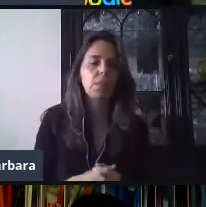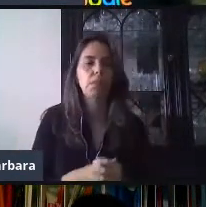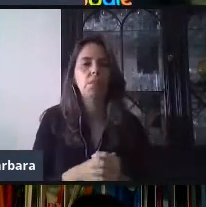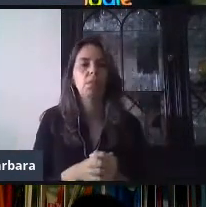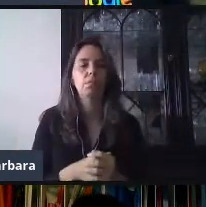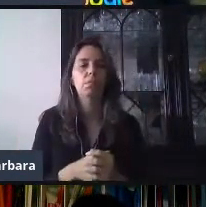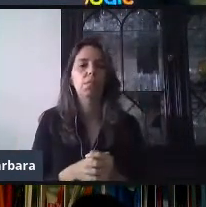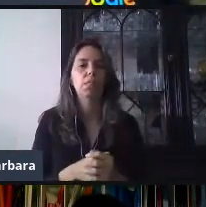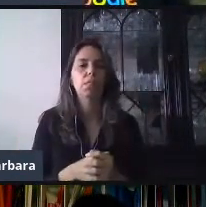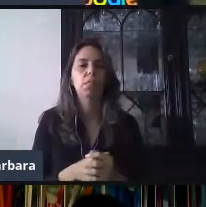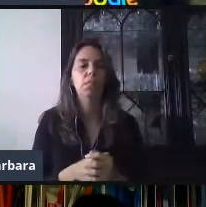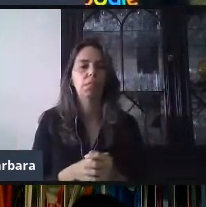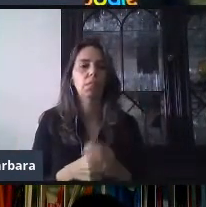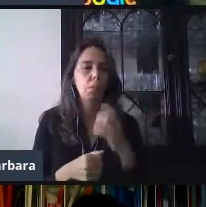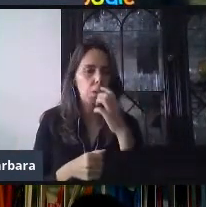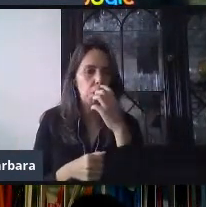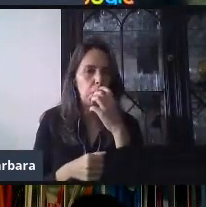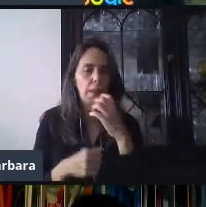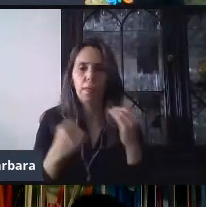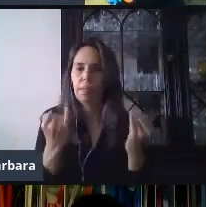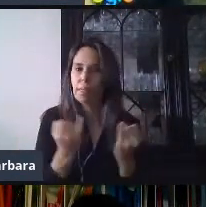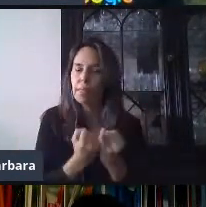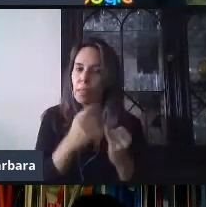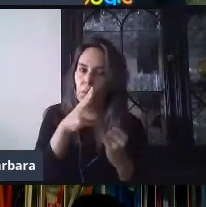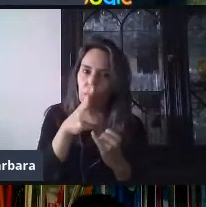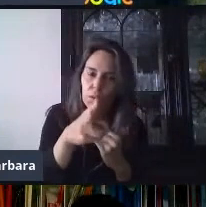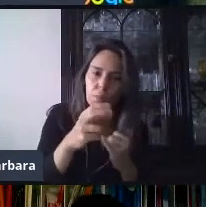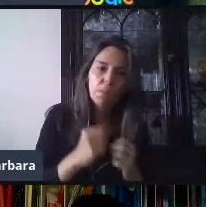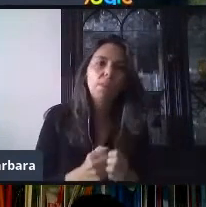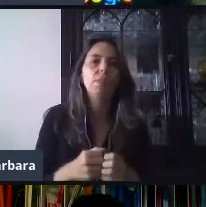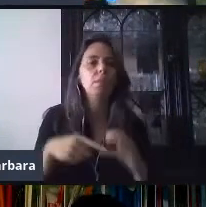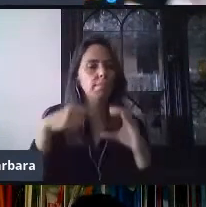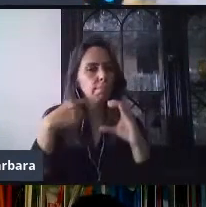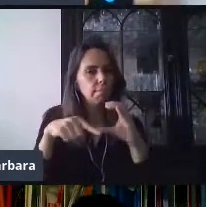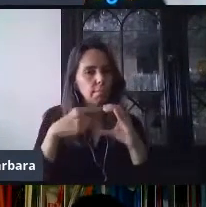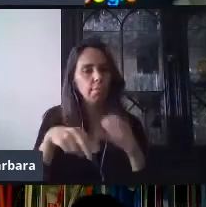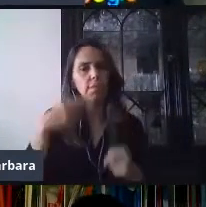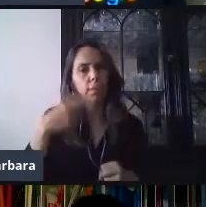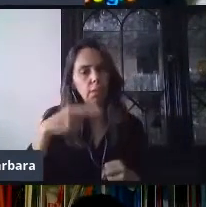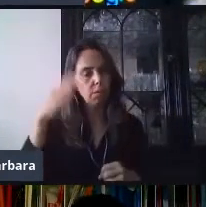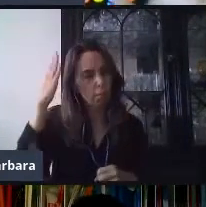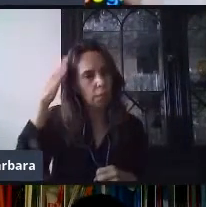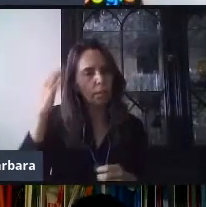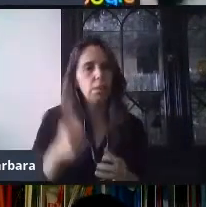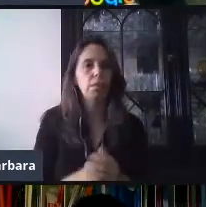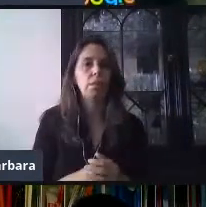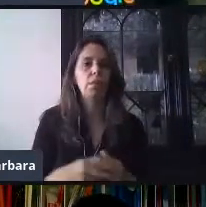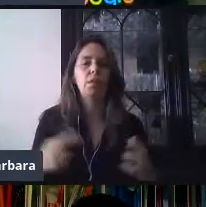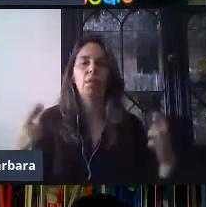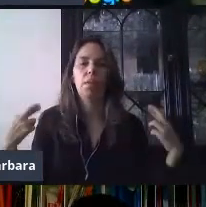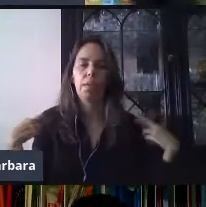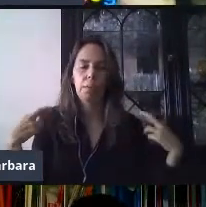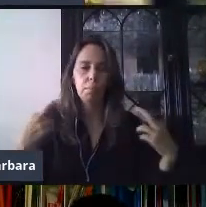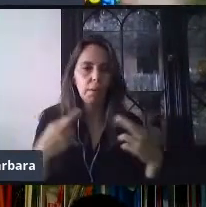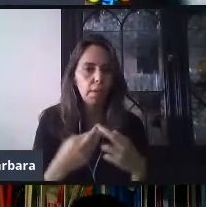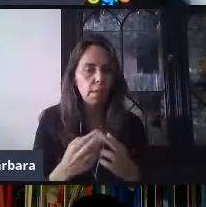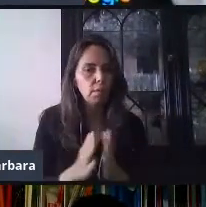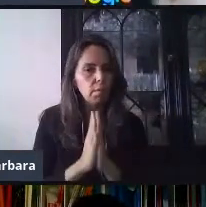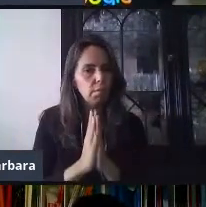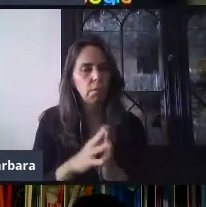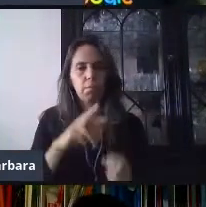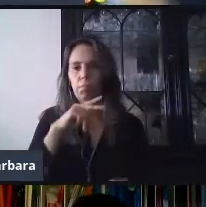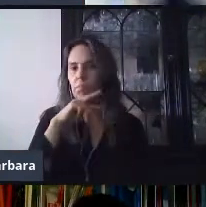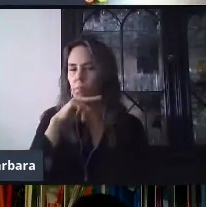en Iztapalapa con Rocio García Lucas, ahí está su cuenta de correo. Y maestras, maestros, no se preocupen si no